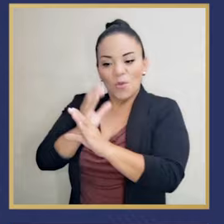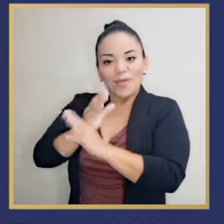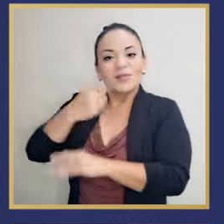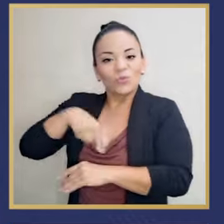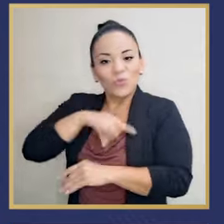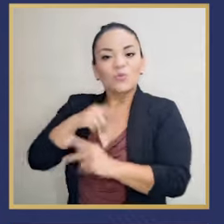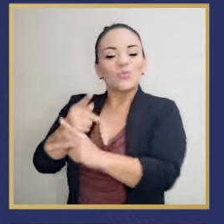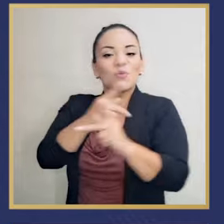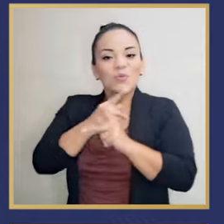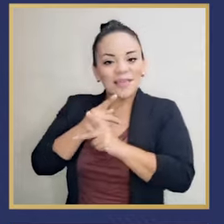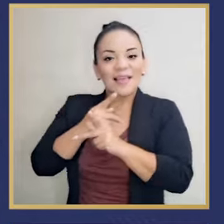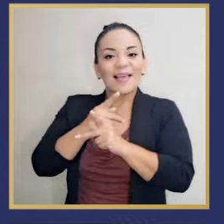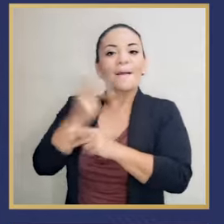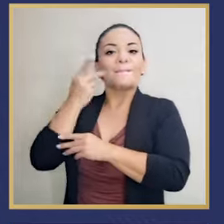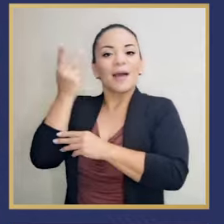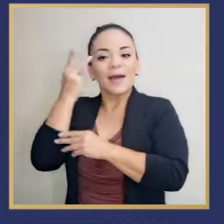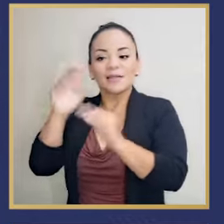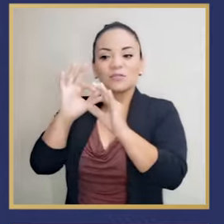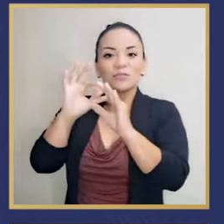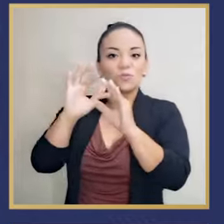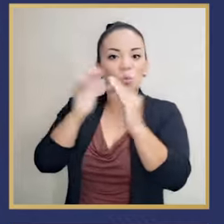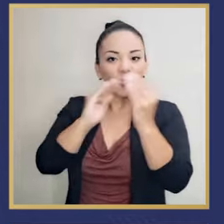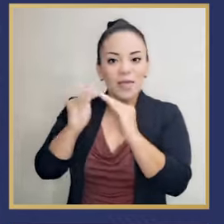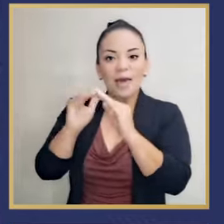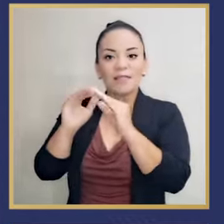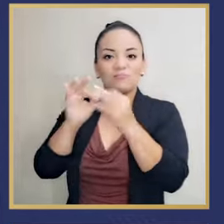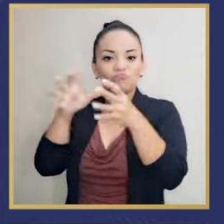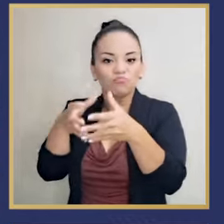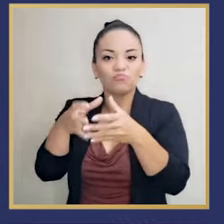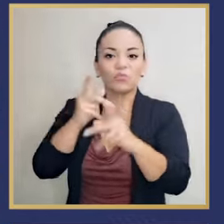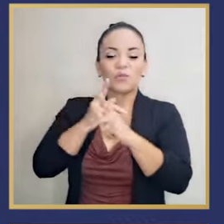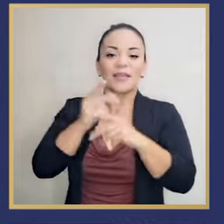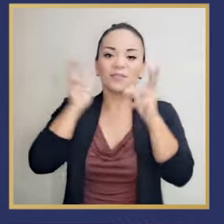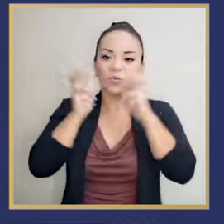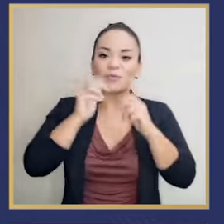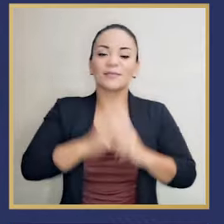nos cuiden, nos protejan nuestros padres y comunidad, nos escuchen.